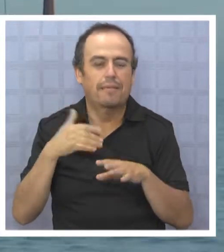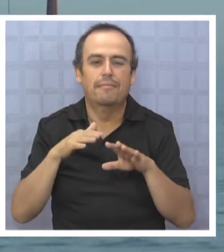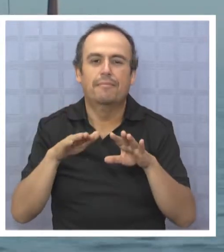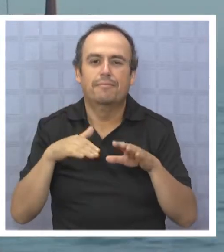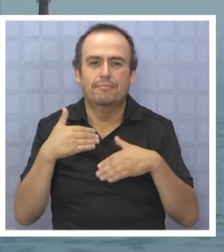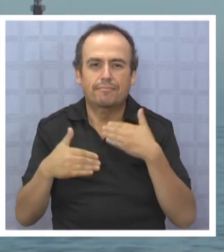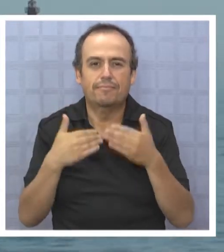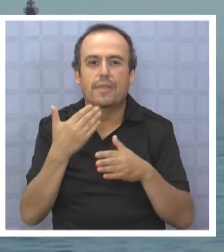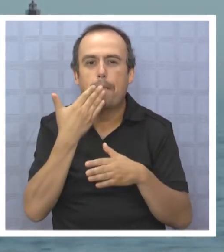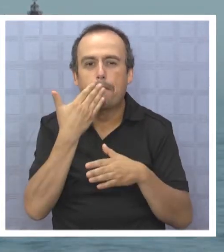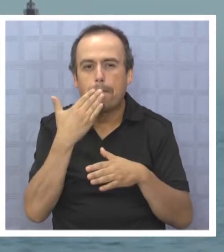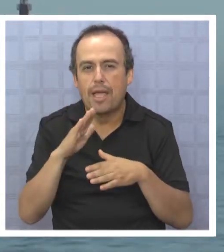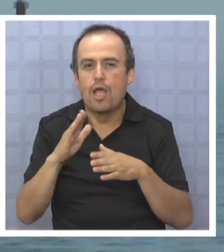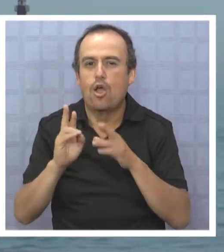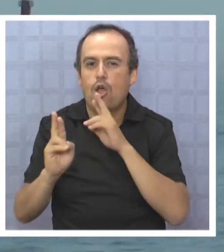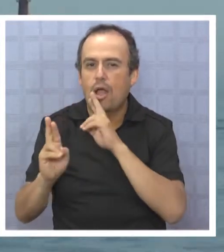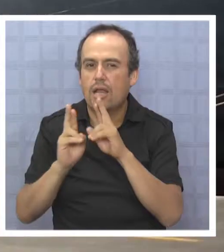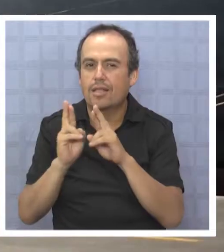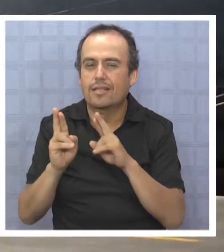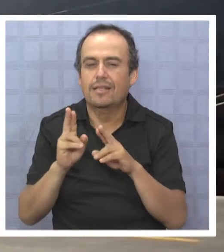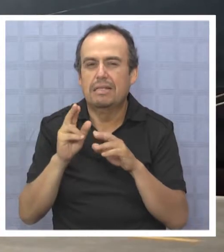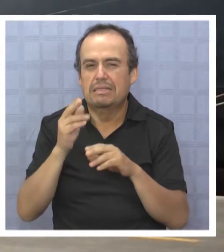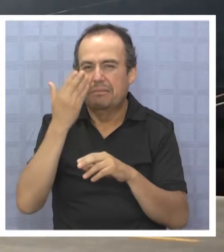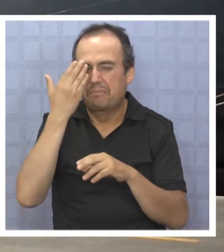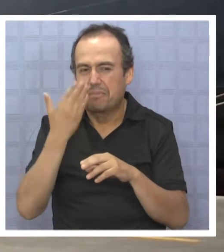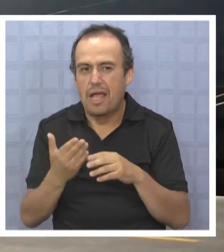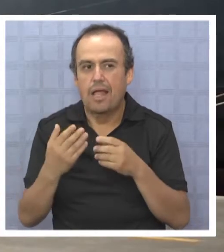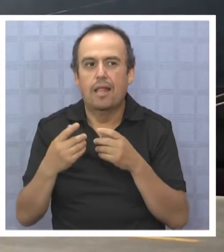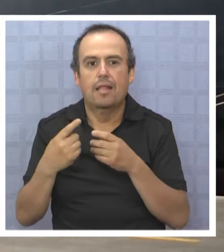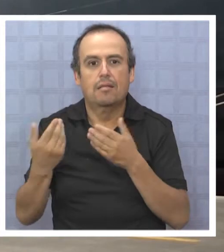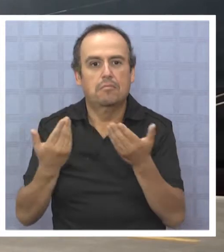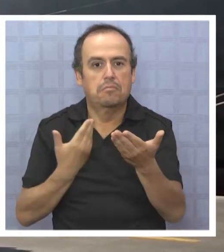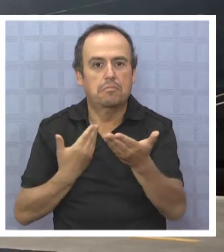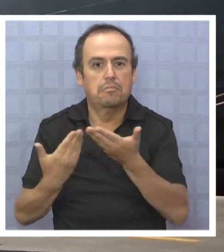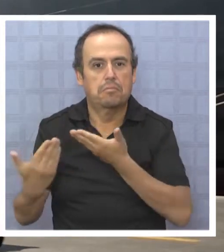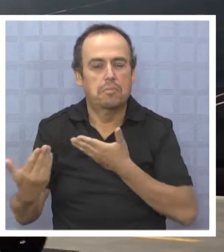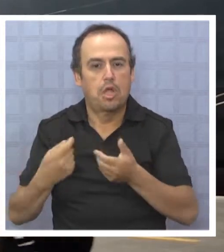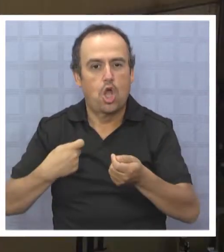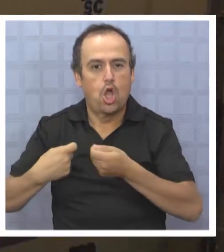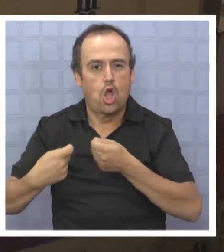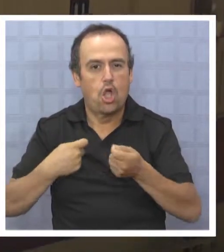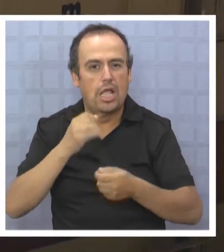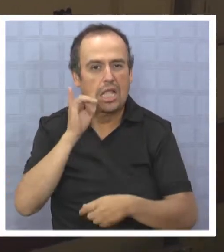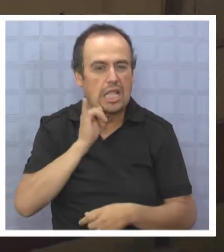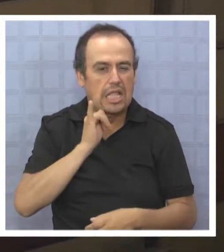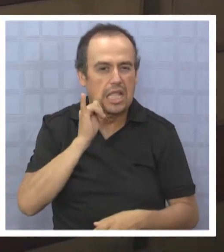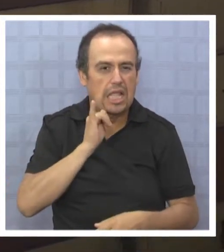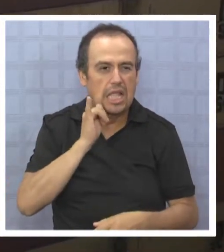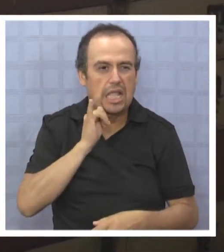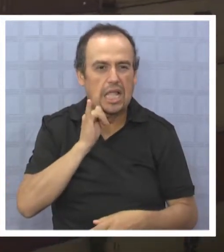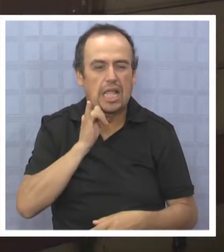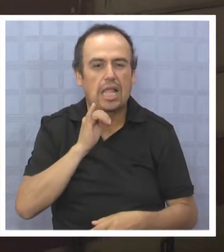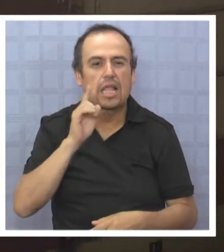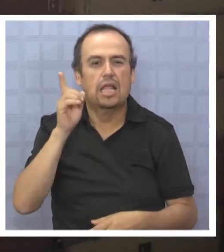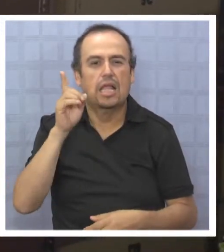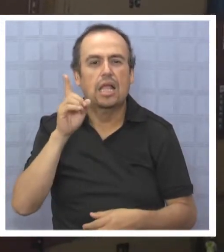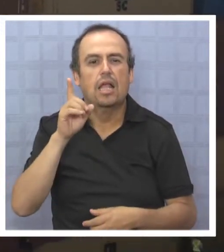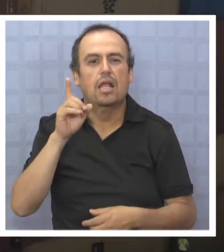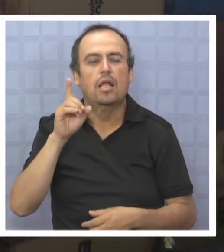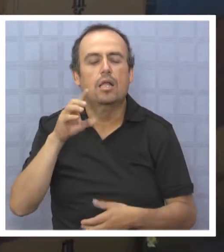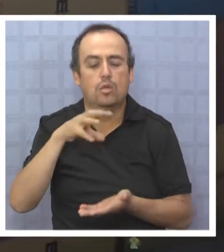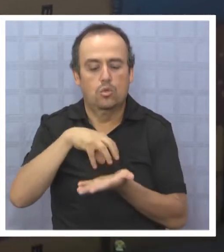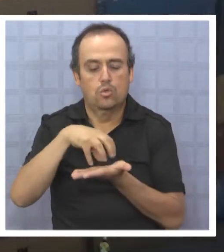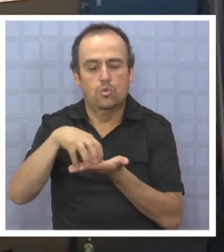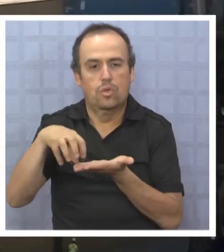relaciones como en los peores momentos, los intercambios comerciales entre Iquique y las ciudades bolivianas se han